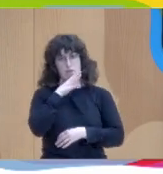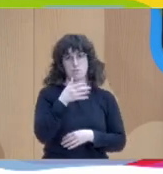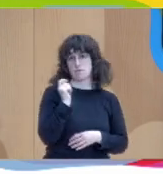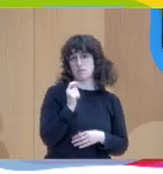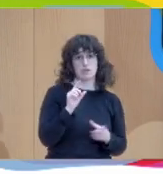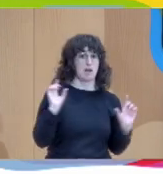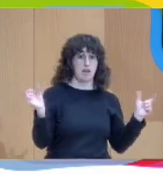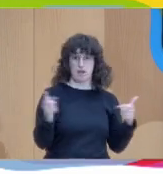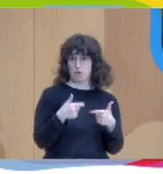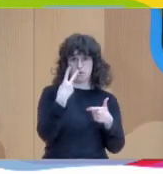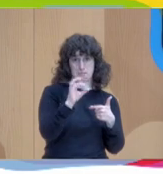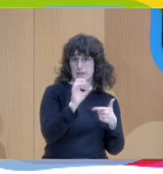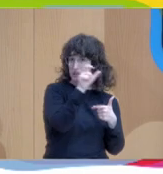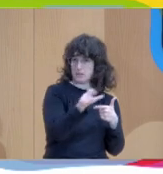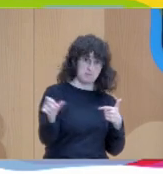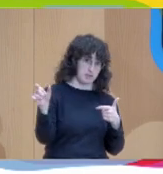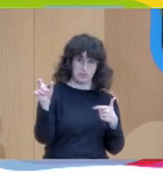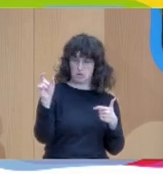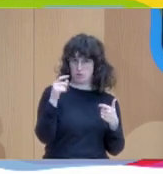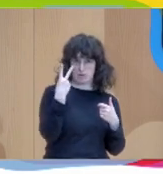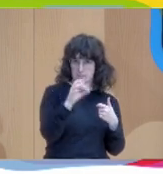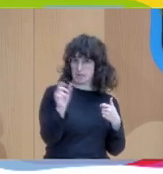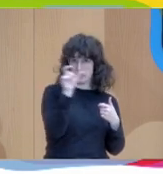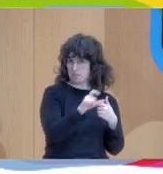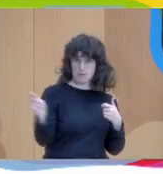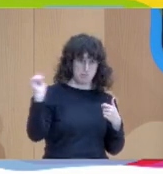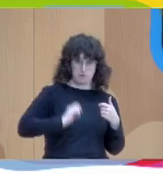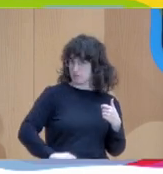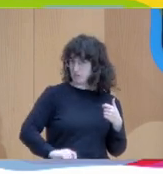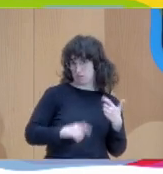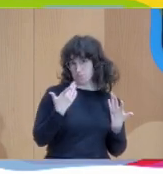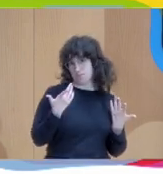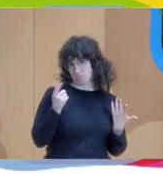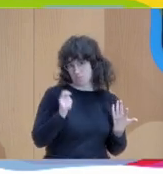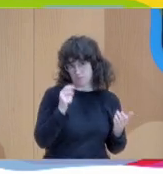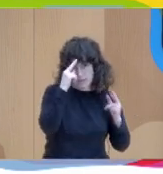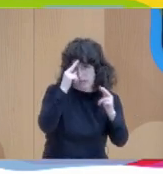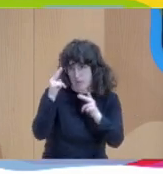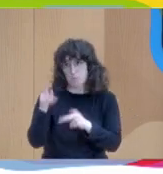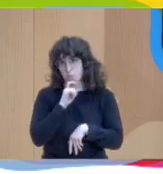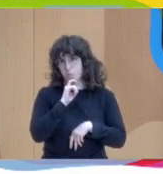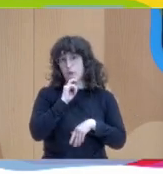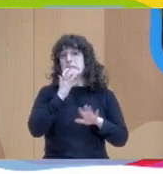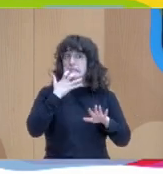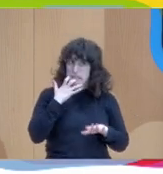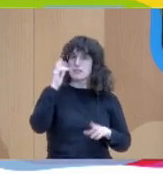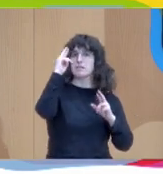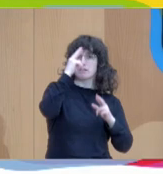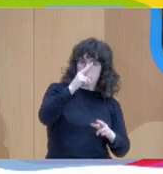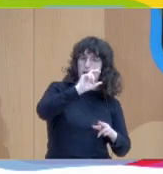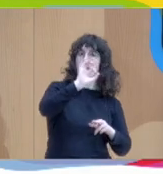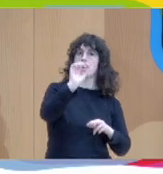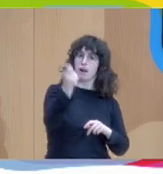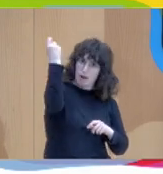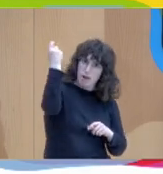personas y 20 profesionales muchas veces es difícil respetarlas y yo creo que si se respetan hay muy buenos resultados más equitativos más